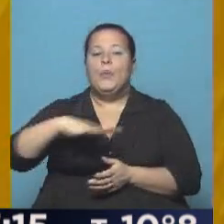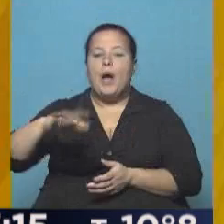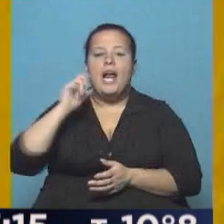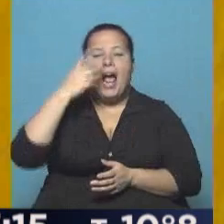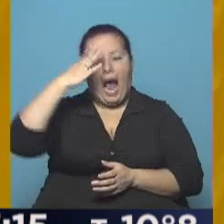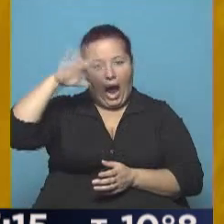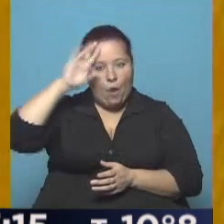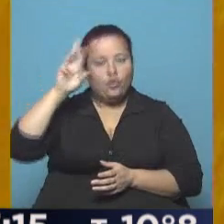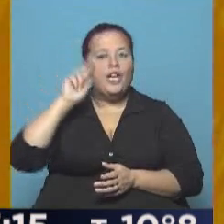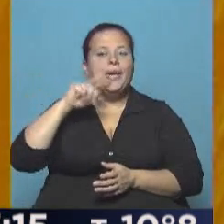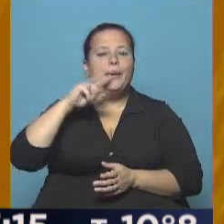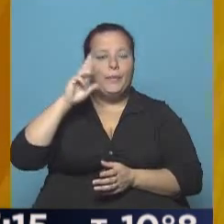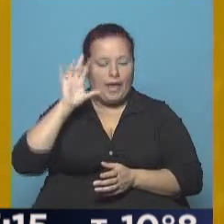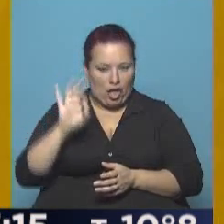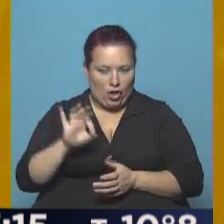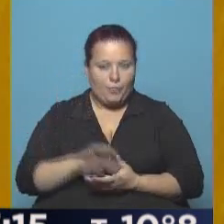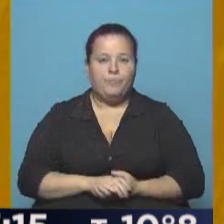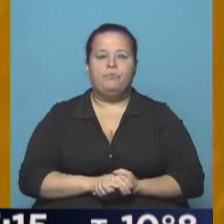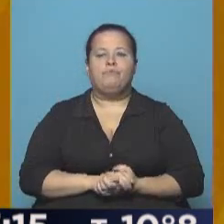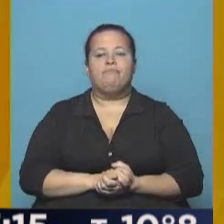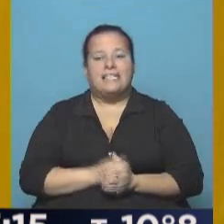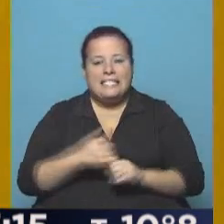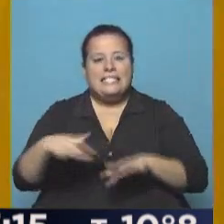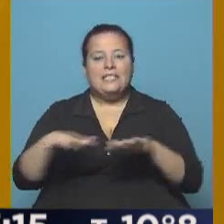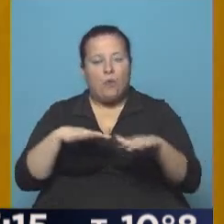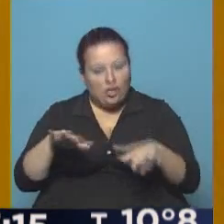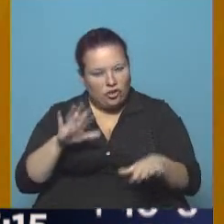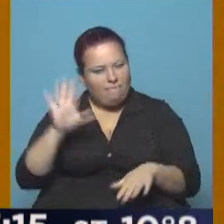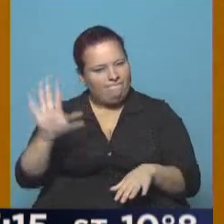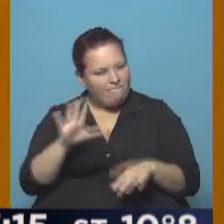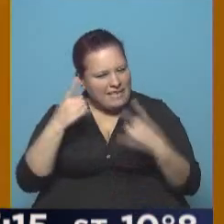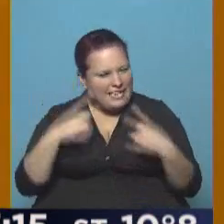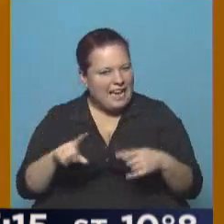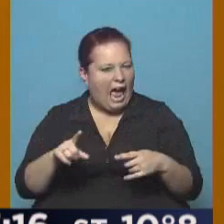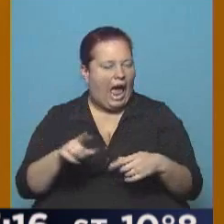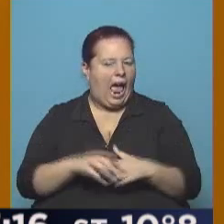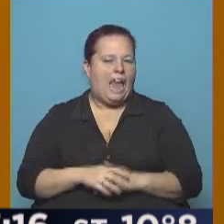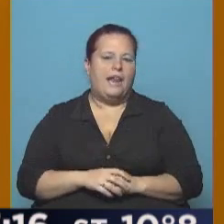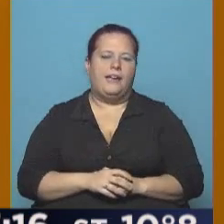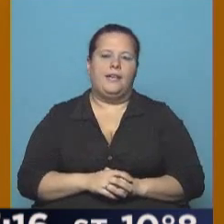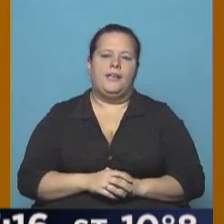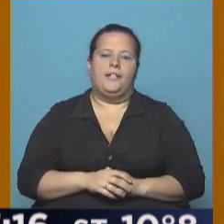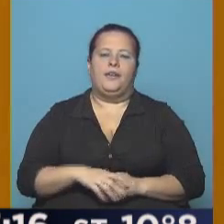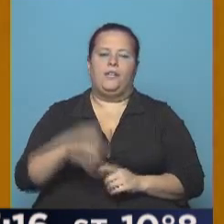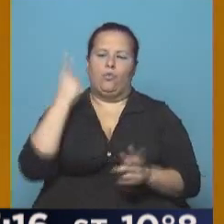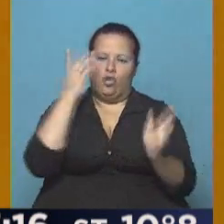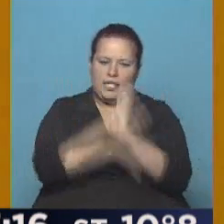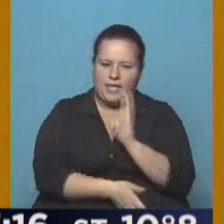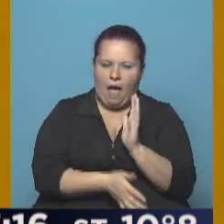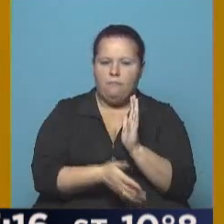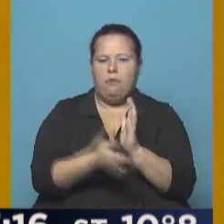Gaucho Rivero. Una situación sospechosa, hubo una huida,